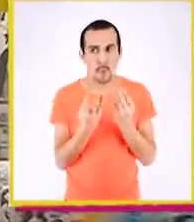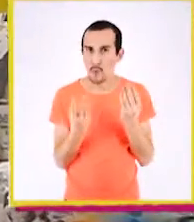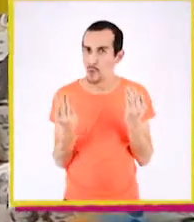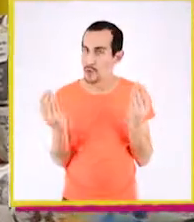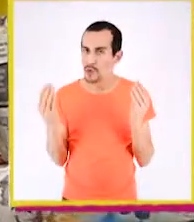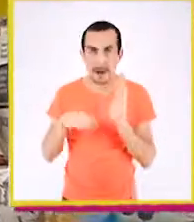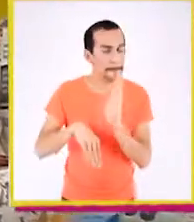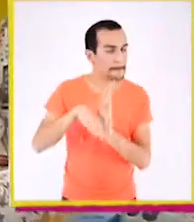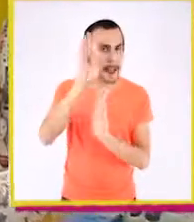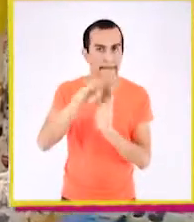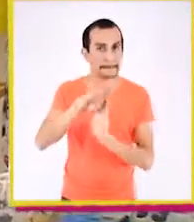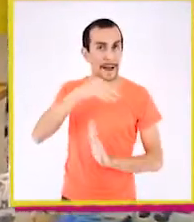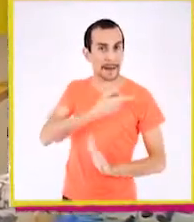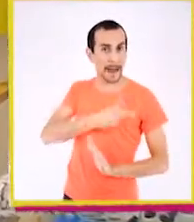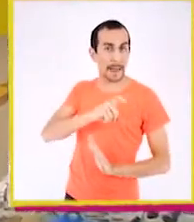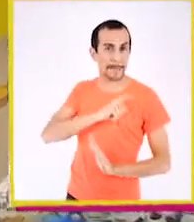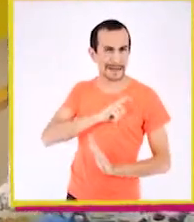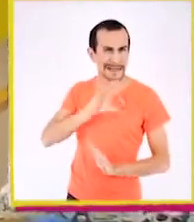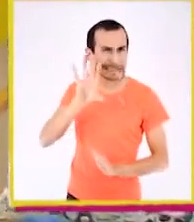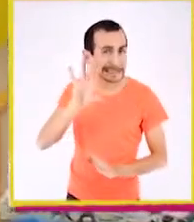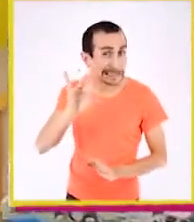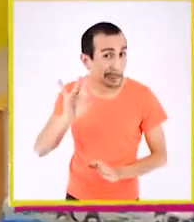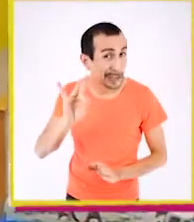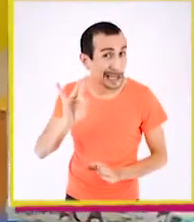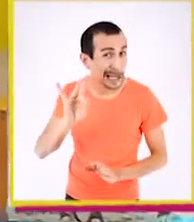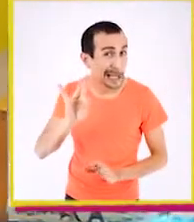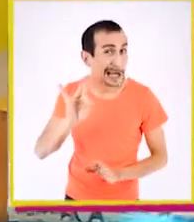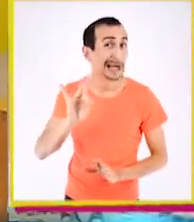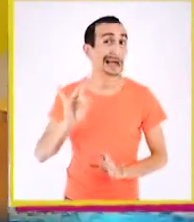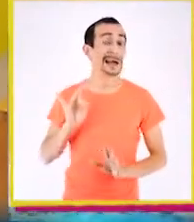¡Muchas más que el nuestro! ¡50!